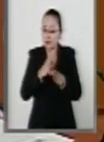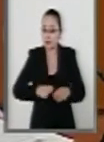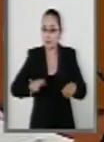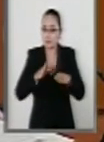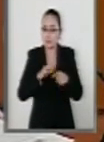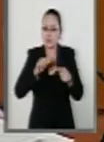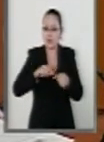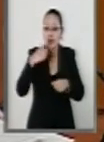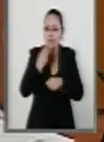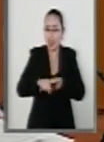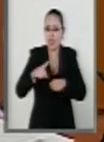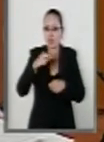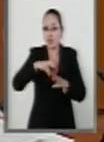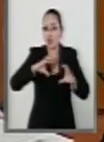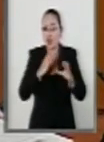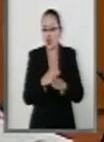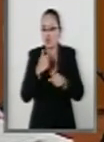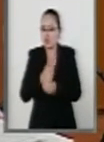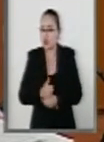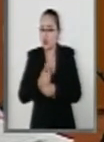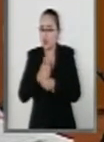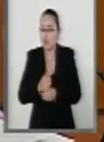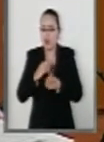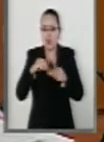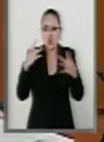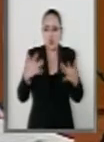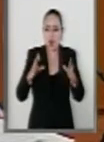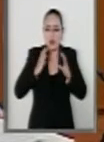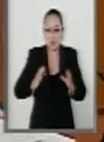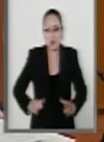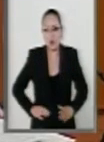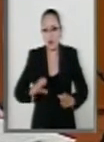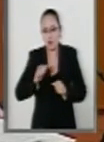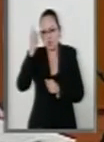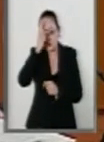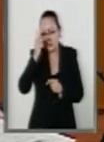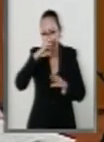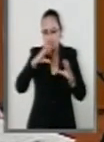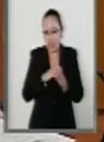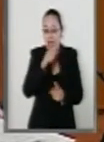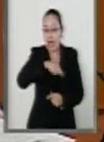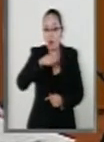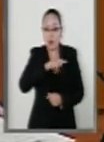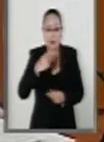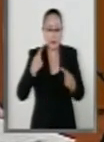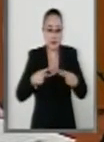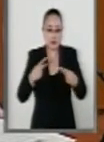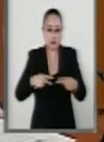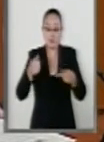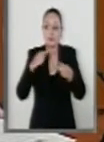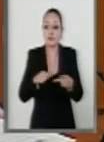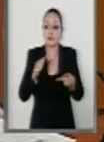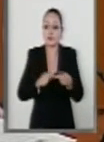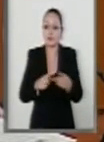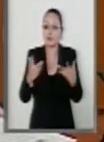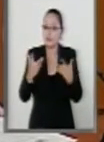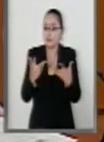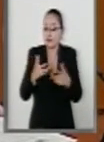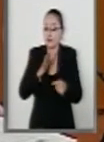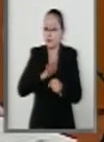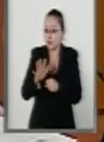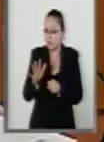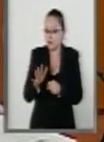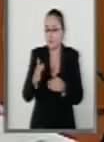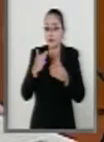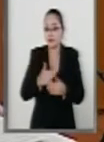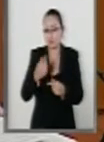cause daño, sufrimiento, dolor físico o psíquico a una persona segundo, cometa una conducta que